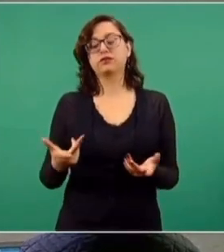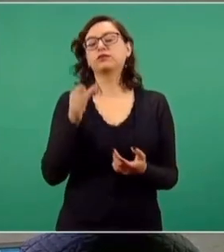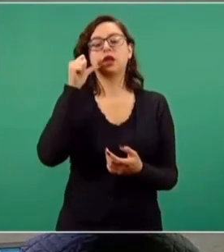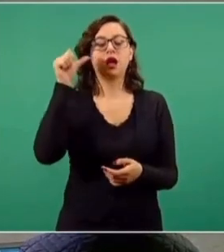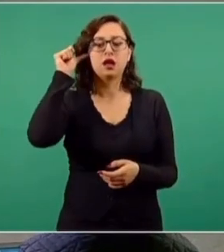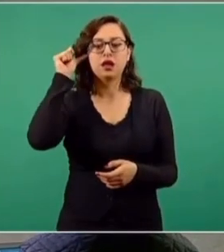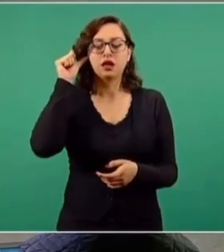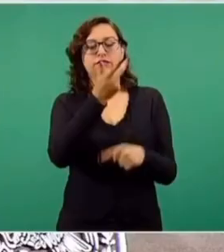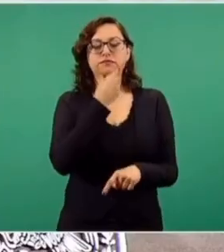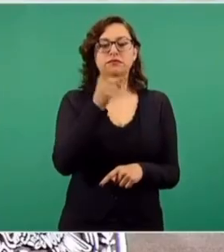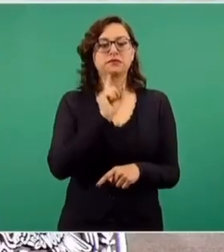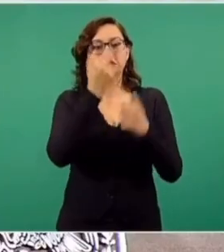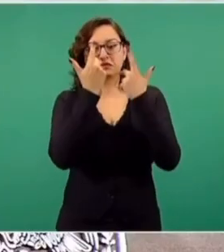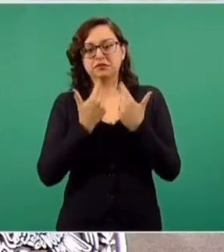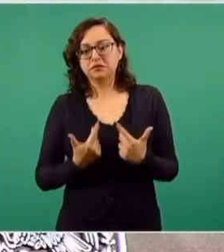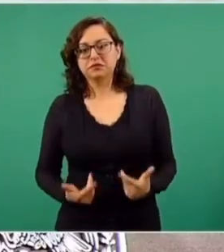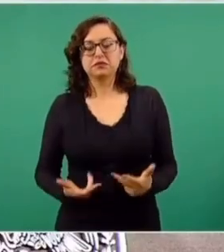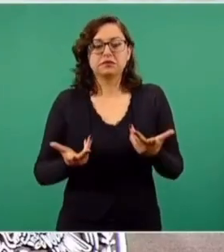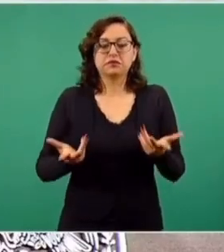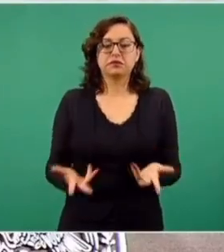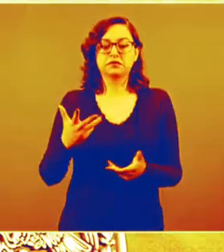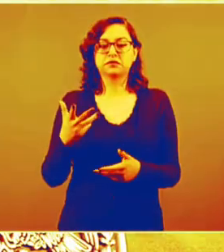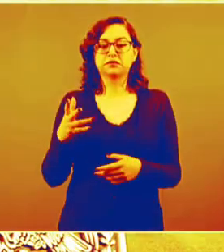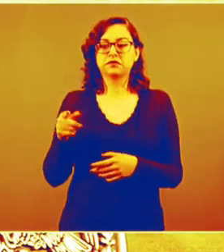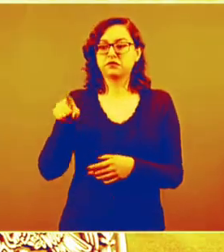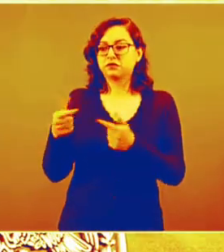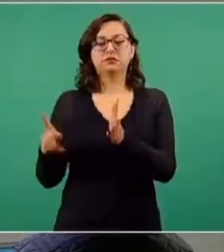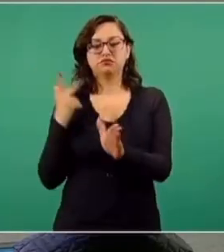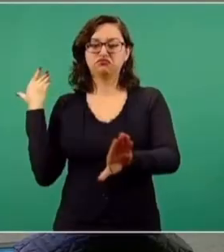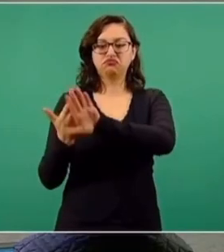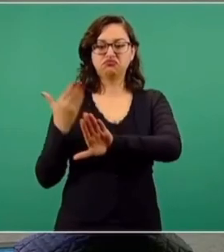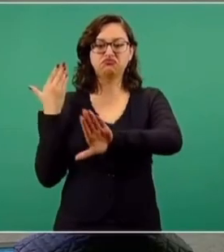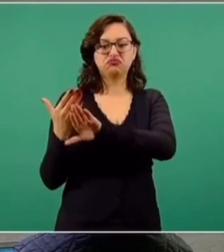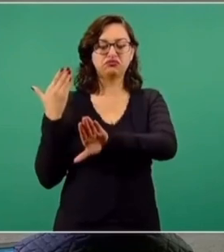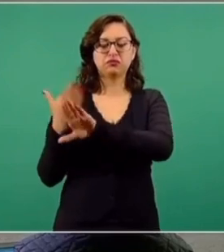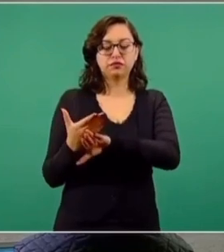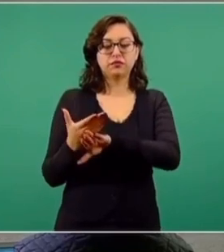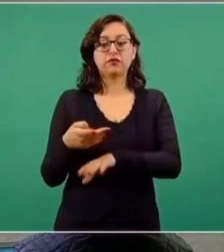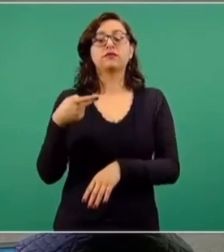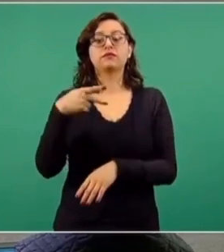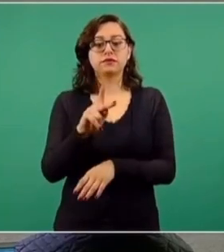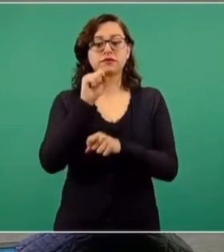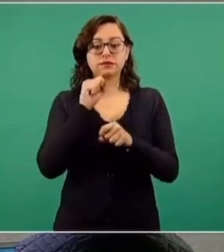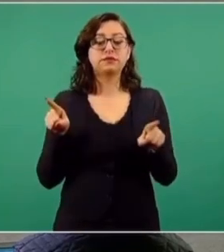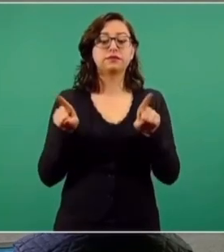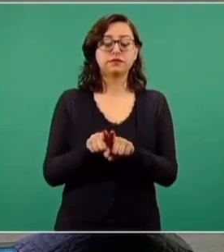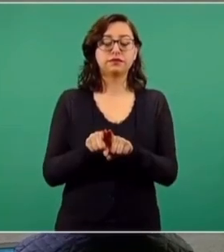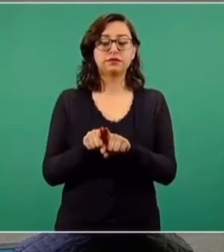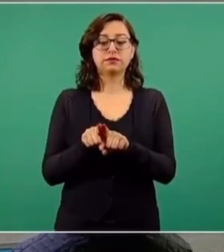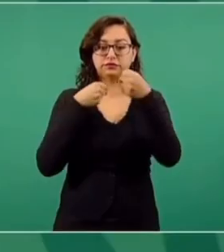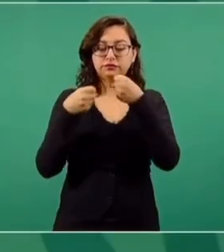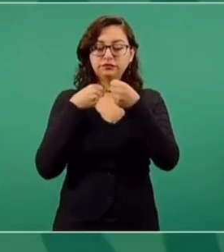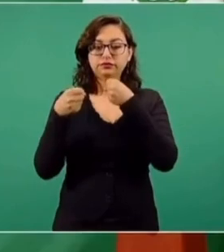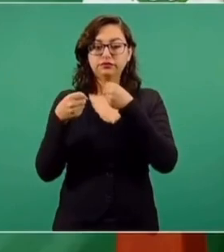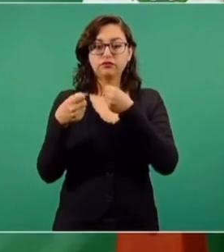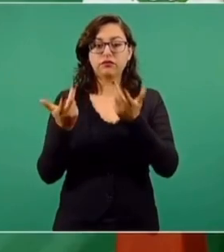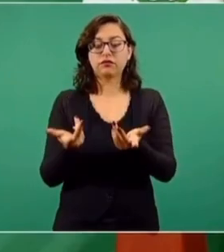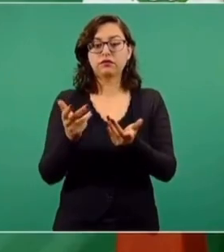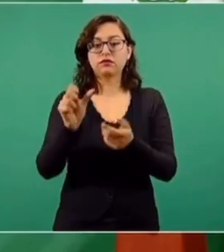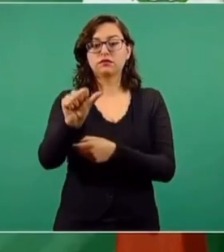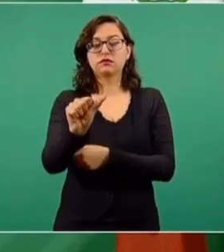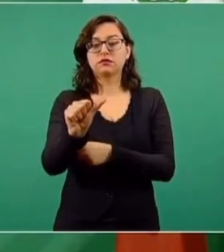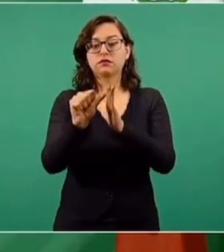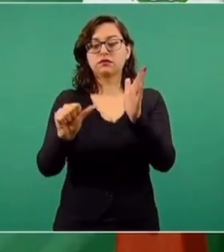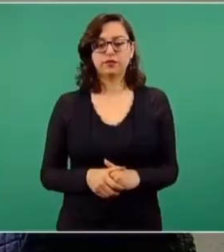algunos comentaristas diciendo que por qué dije que era un grupo golpista. Y también se encontró, se llama artículo